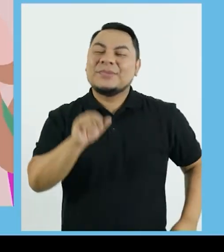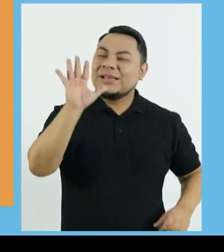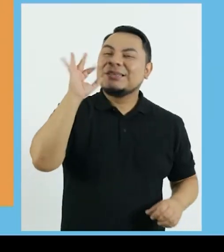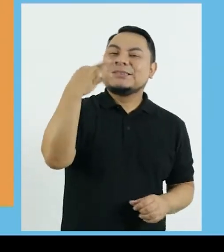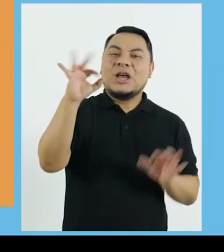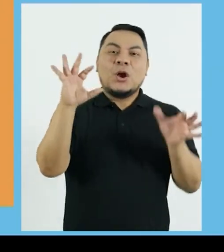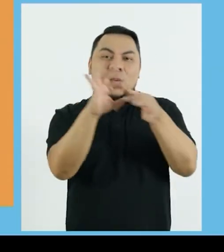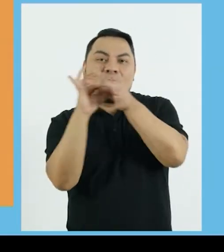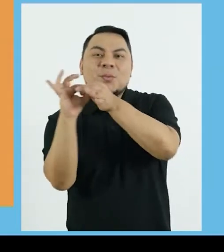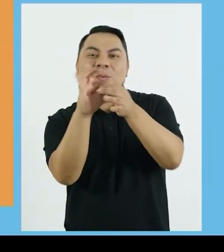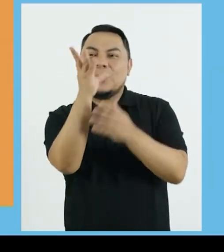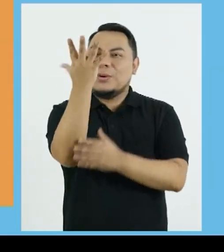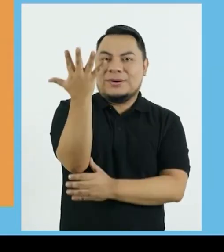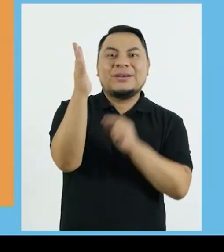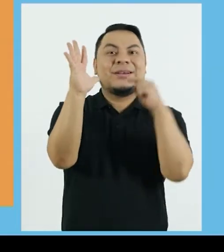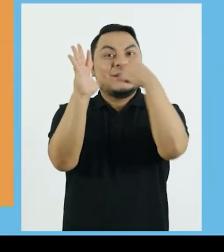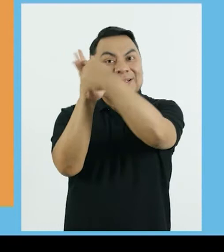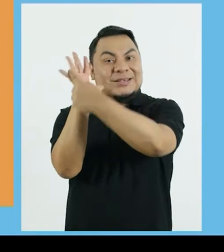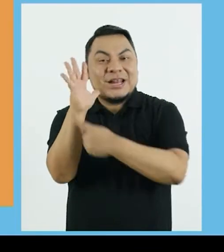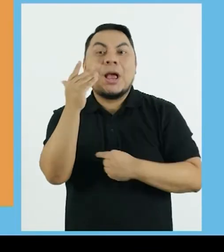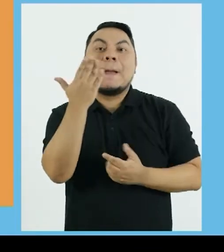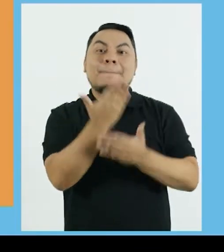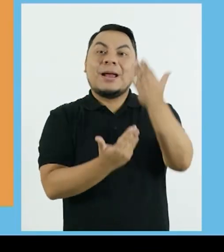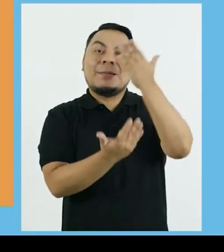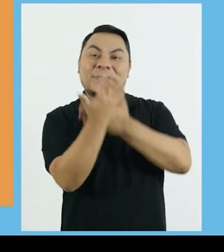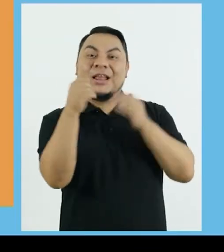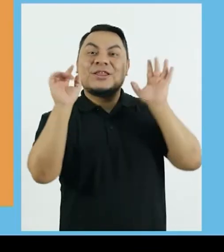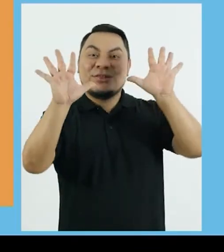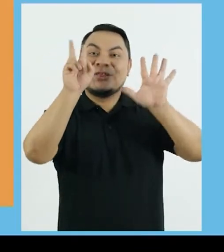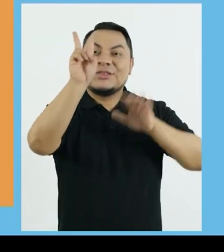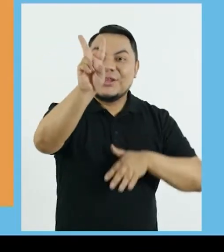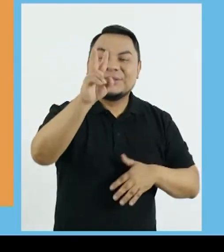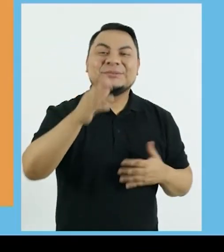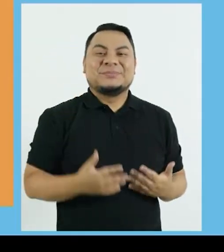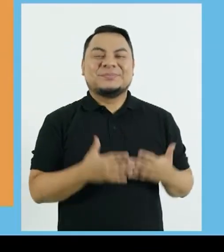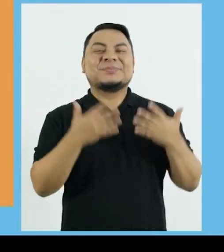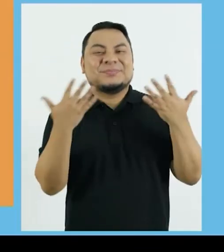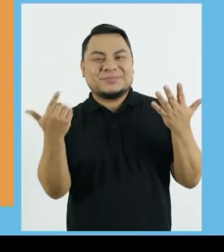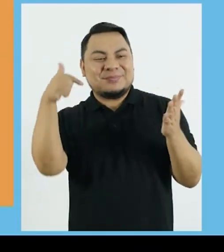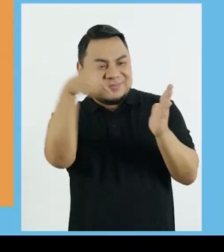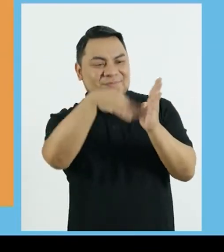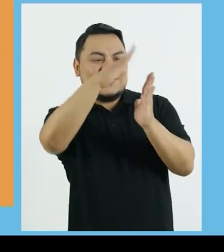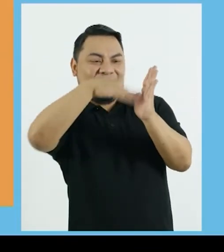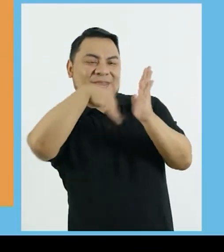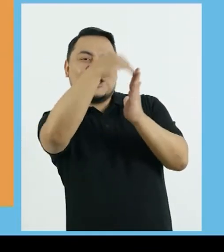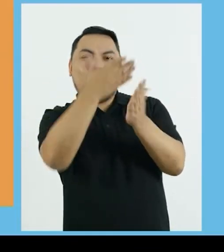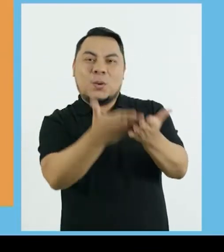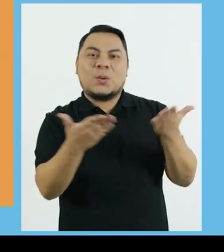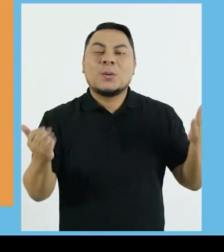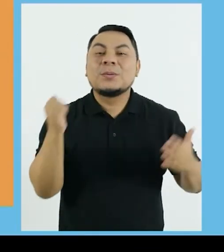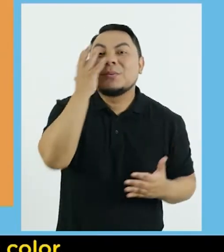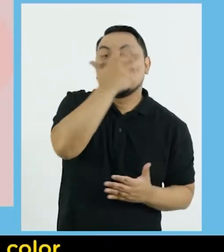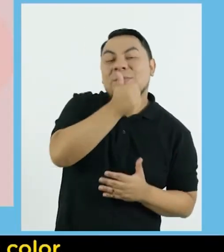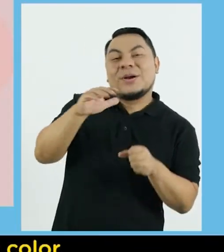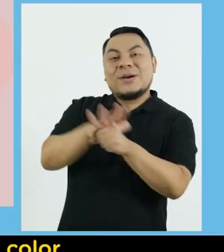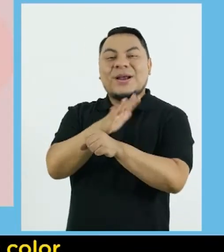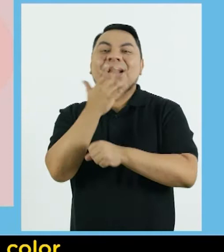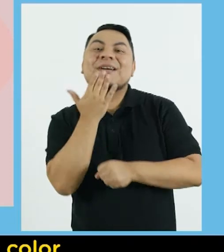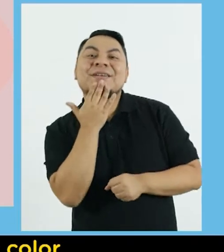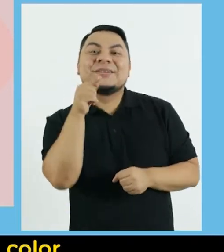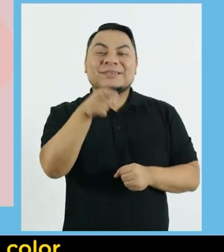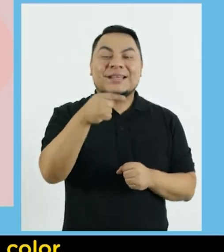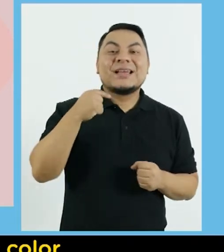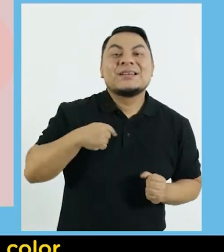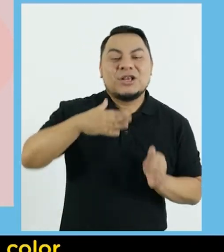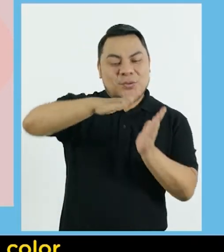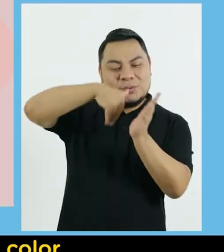Cinco dedos Siempre juntos Tienen mis dos manos Con ellas